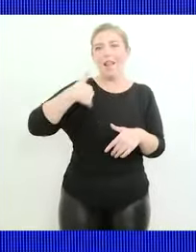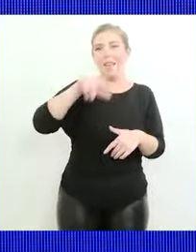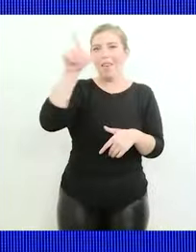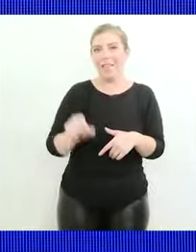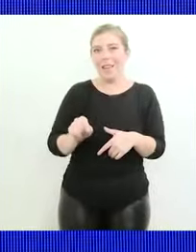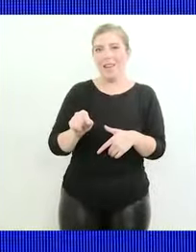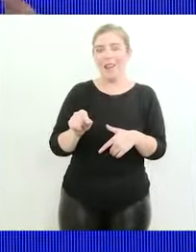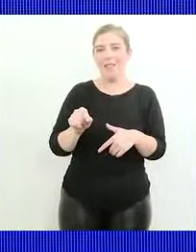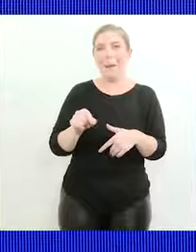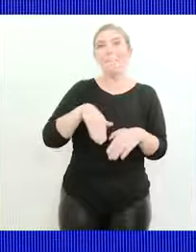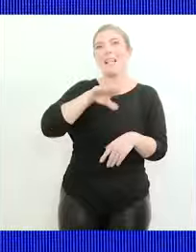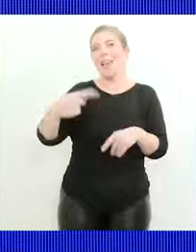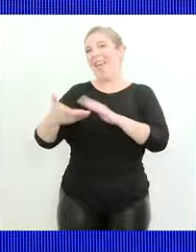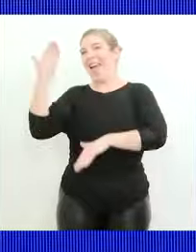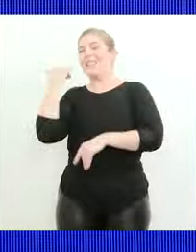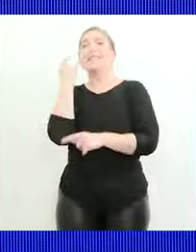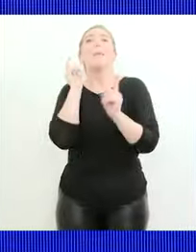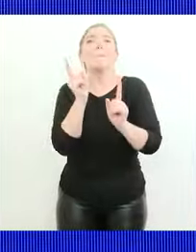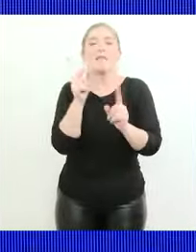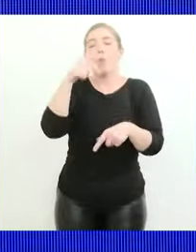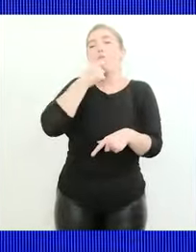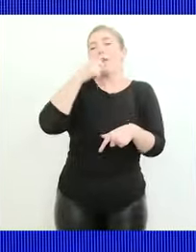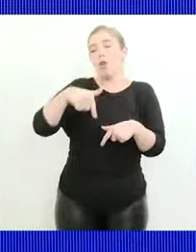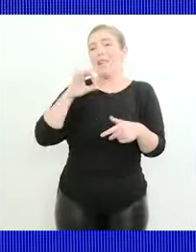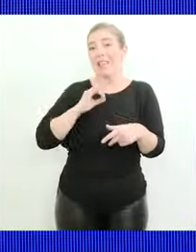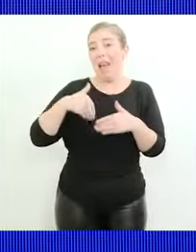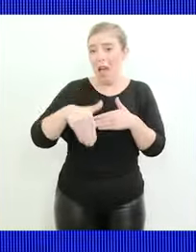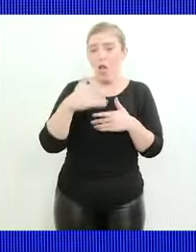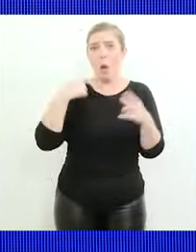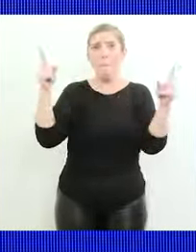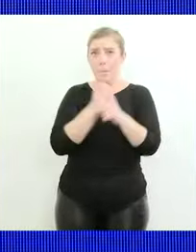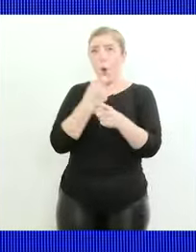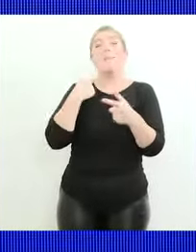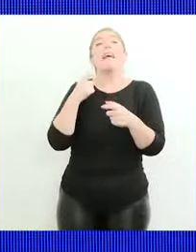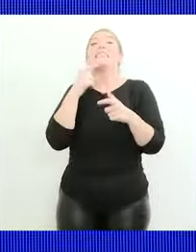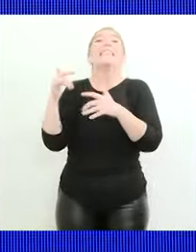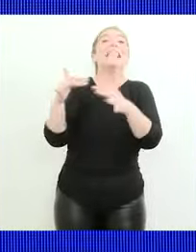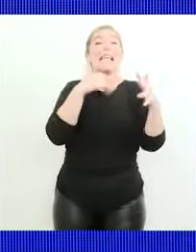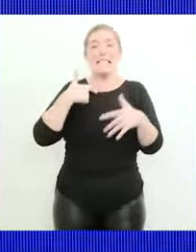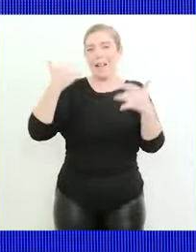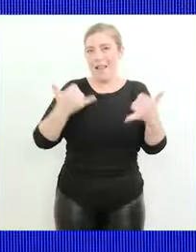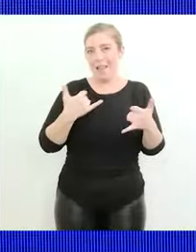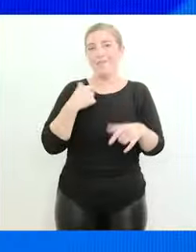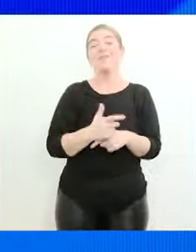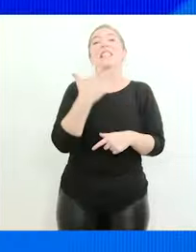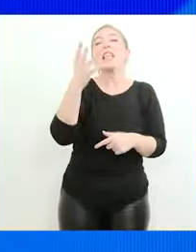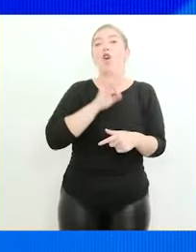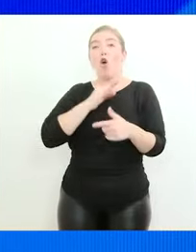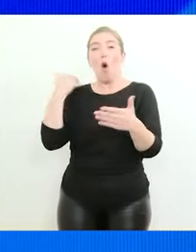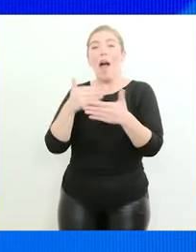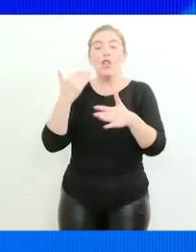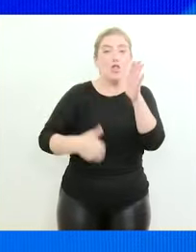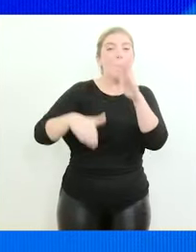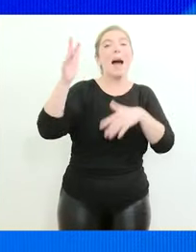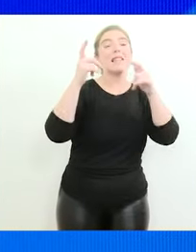ingresando y vas a tener el mismo volumen este año a pesar de todos los problemas que dicen que tuvimos fue uno de los 5 años con